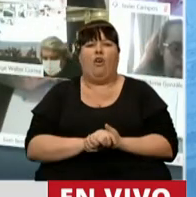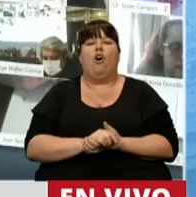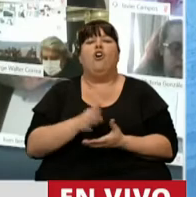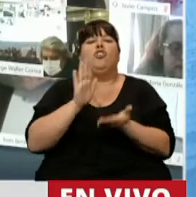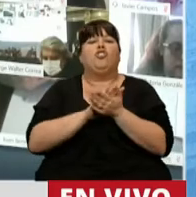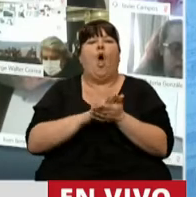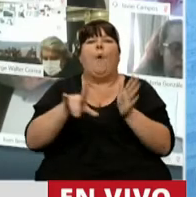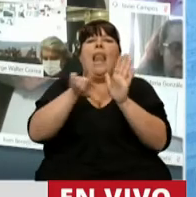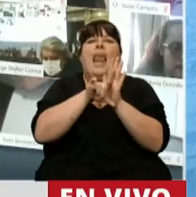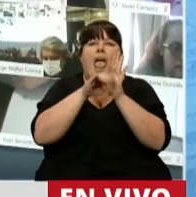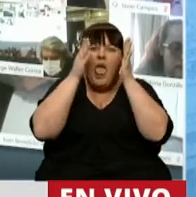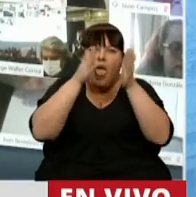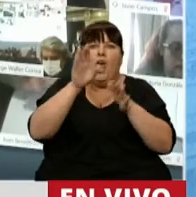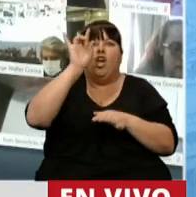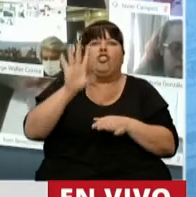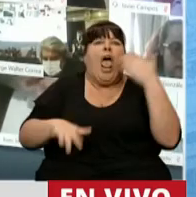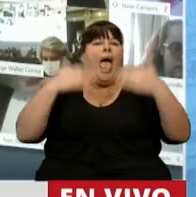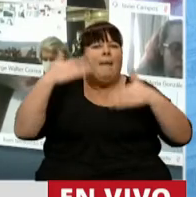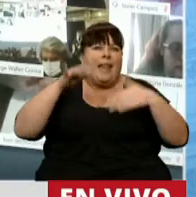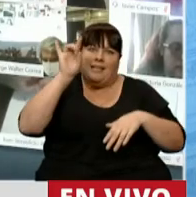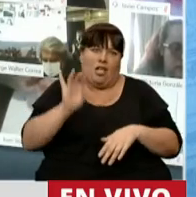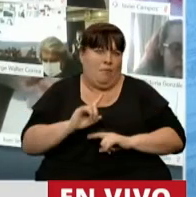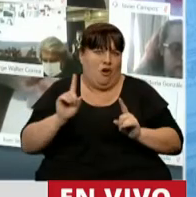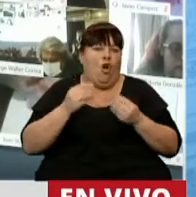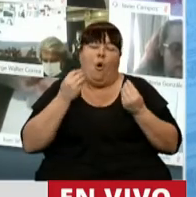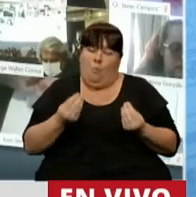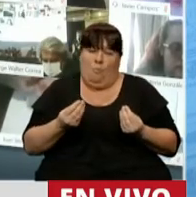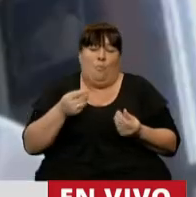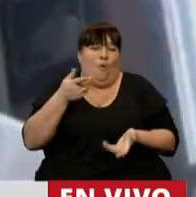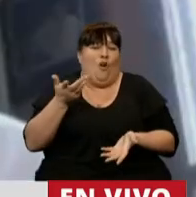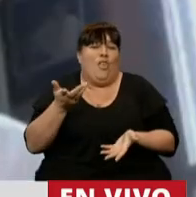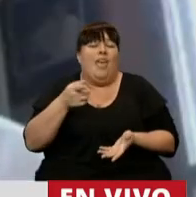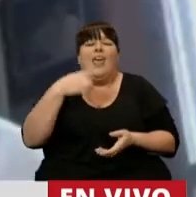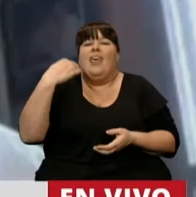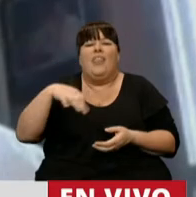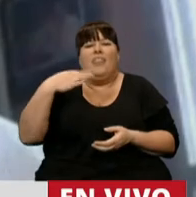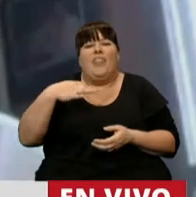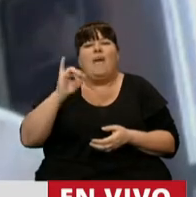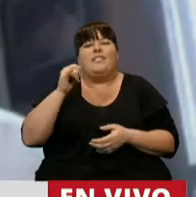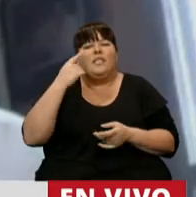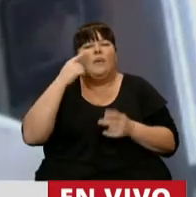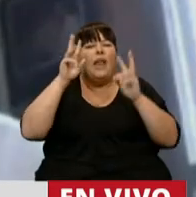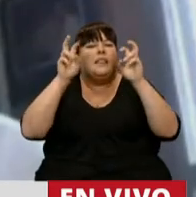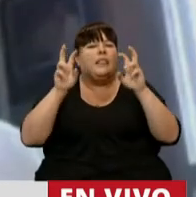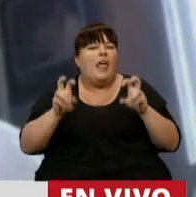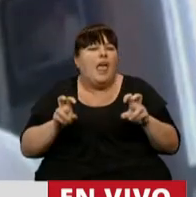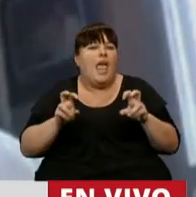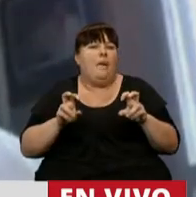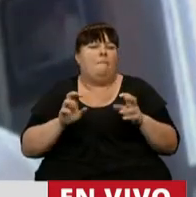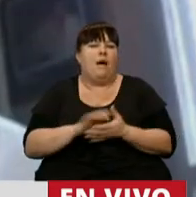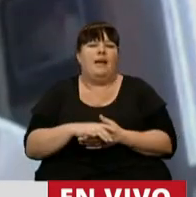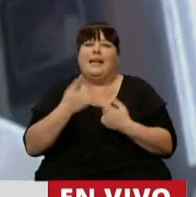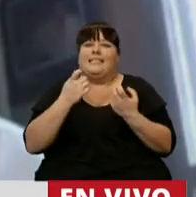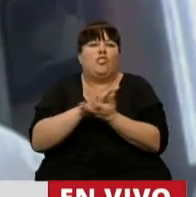legislativa esté dominada exclusivamente por la emergencia, porque es evidente que debemos ver algunas cuestiones que